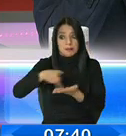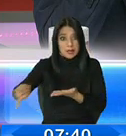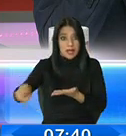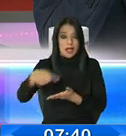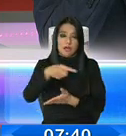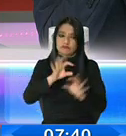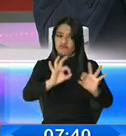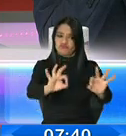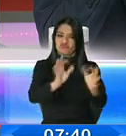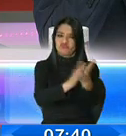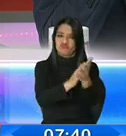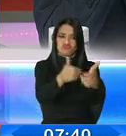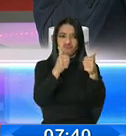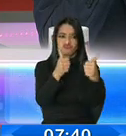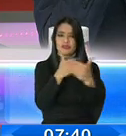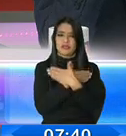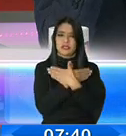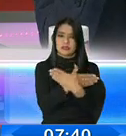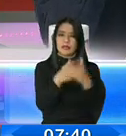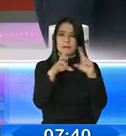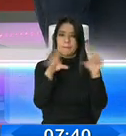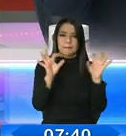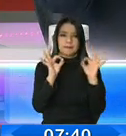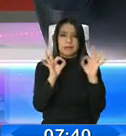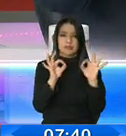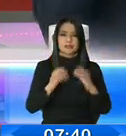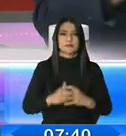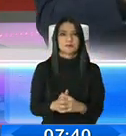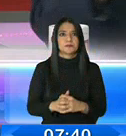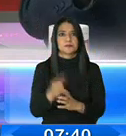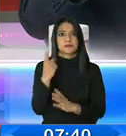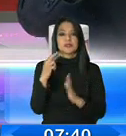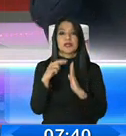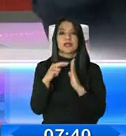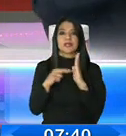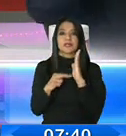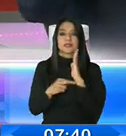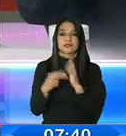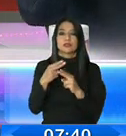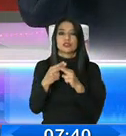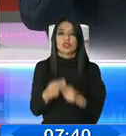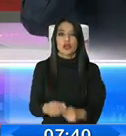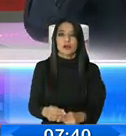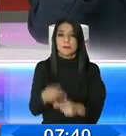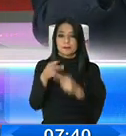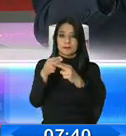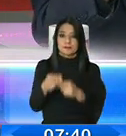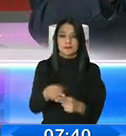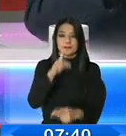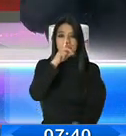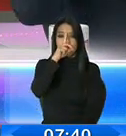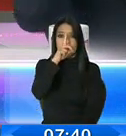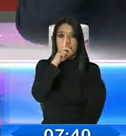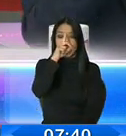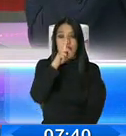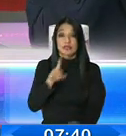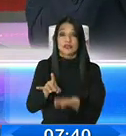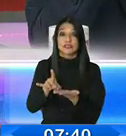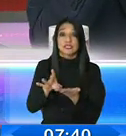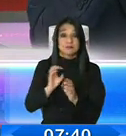y tendrán un acceso preferencial. Ya vemos un requisito, presentar la nómina que no había, en este caso,